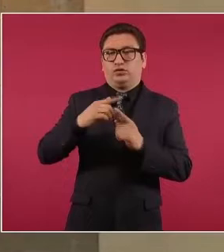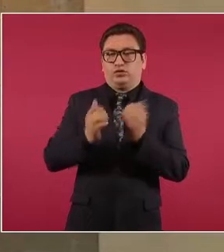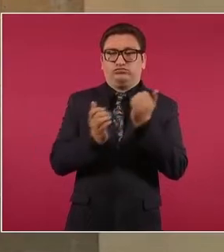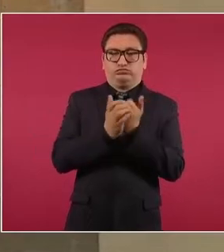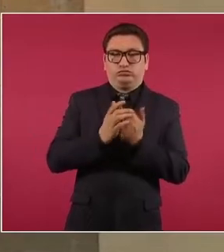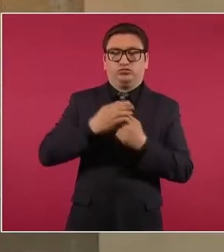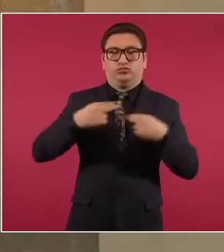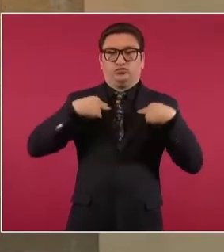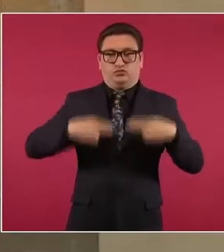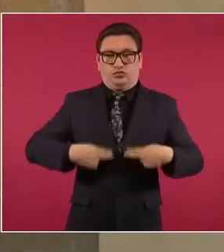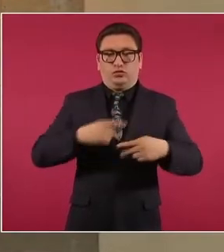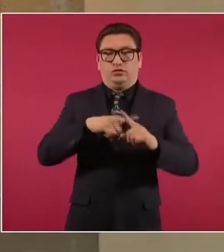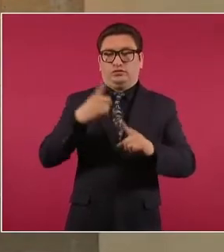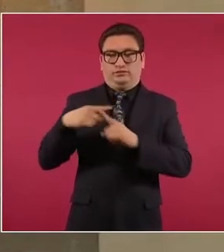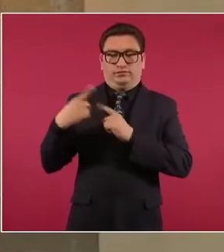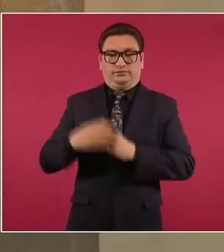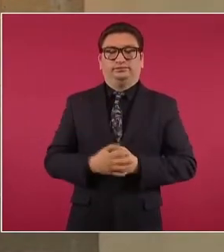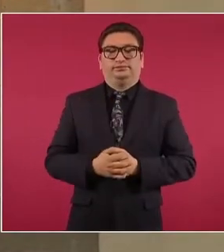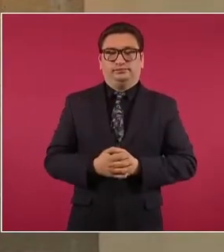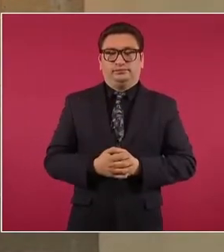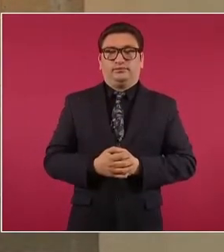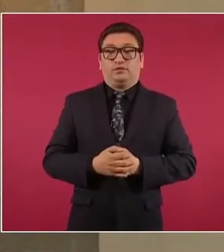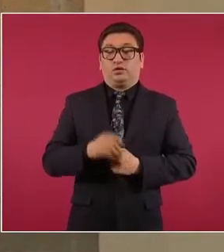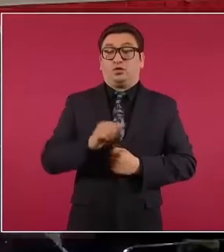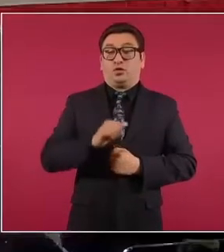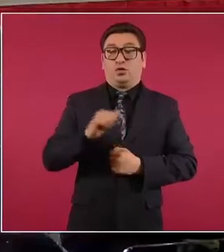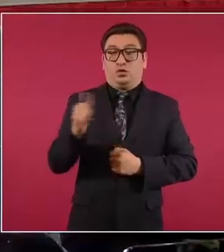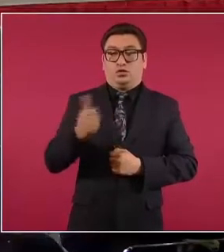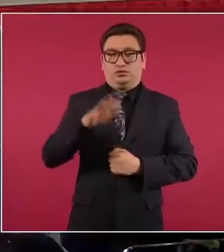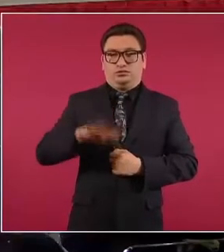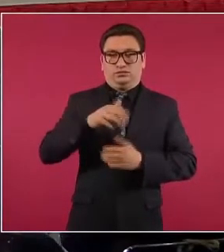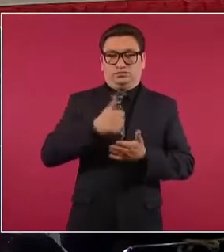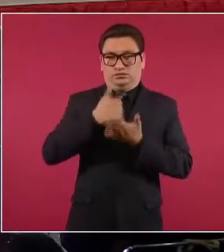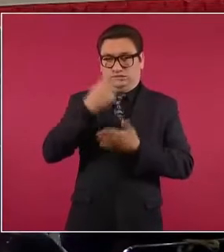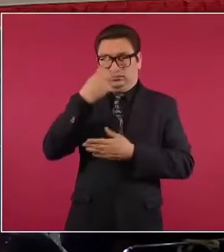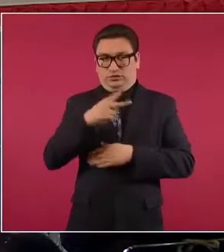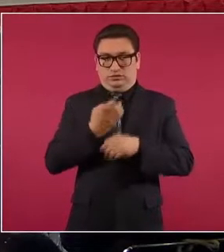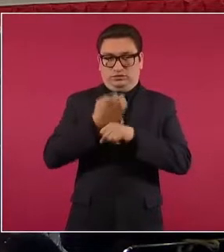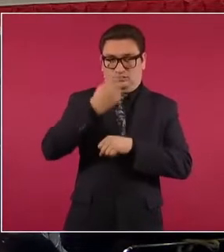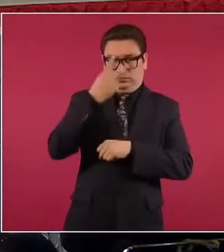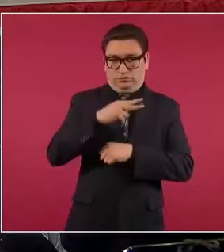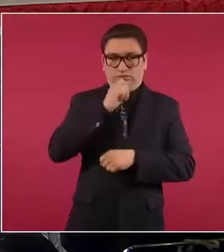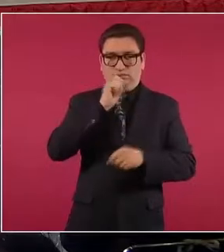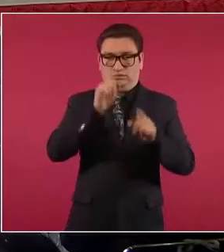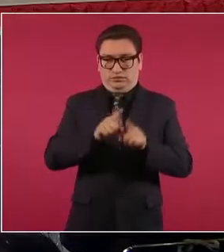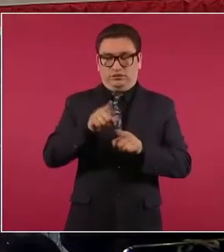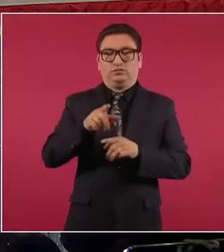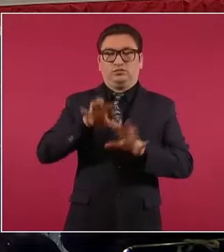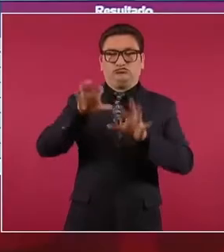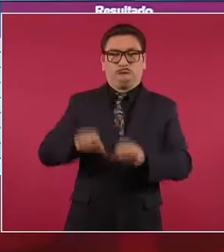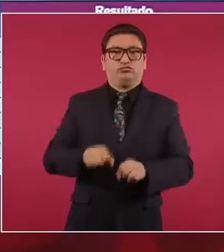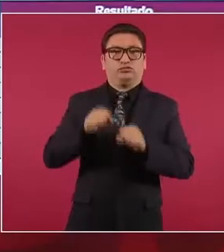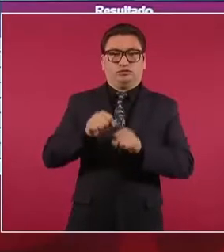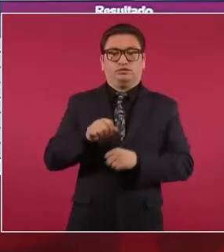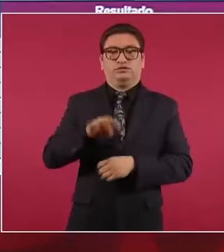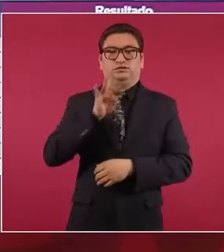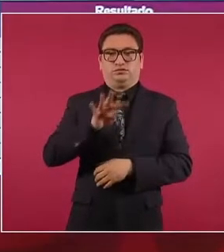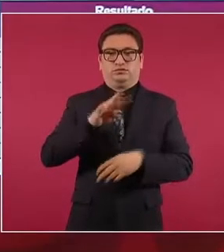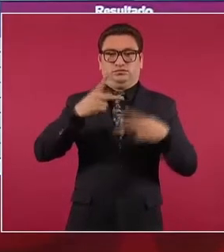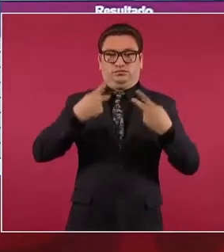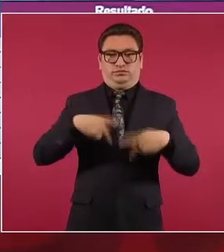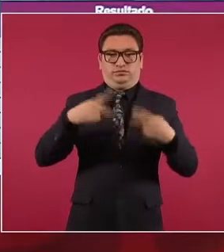uniformes. Otra operación en la Ciudad de México y el Estado de México que logró la detención de 19